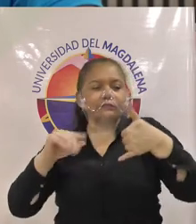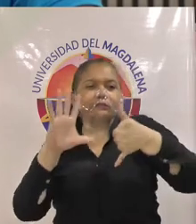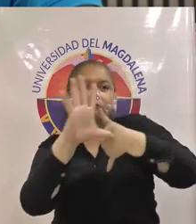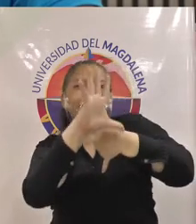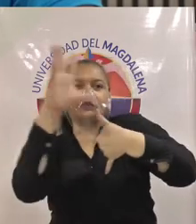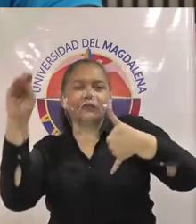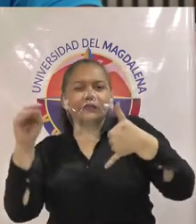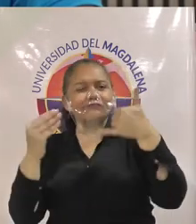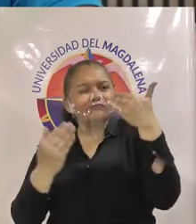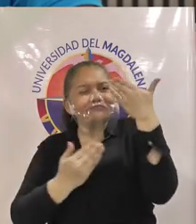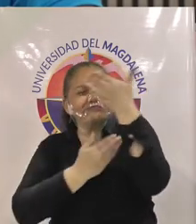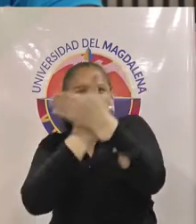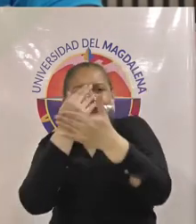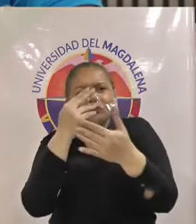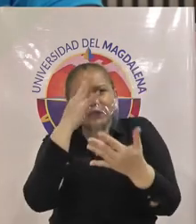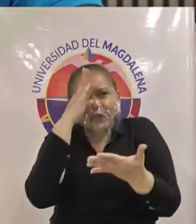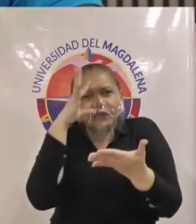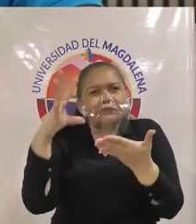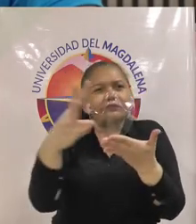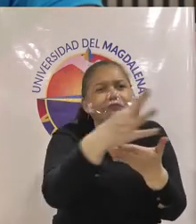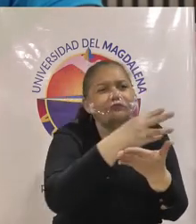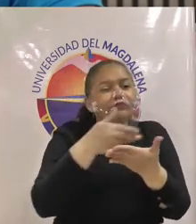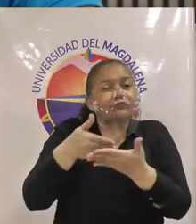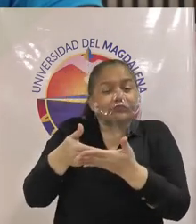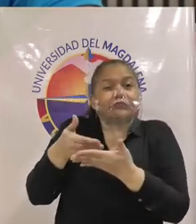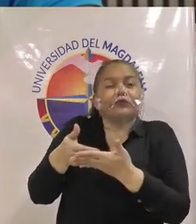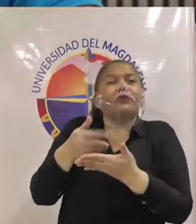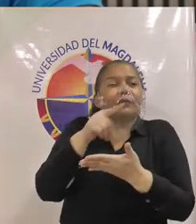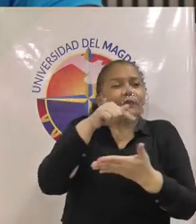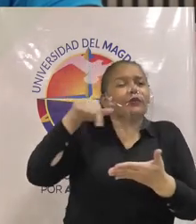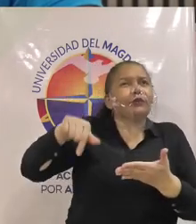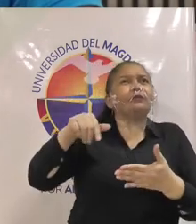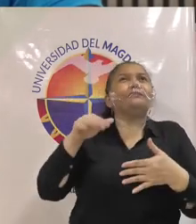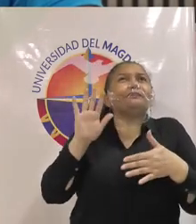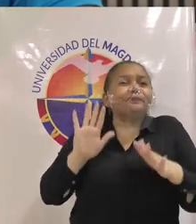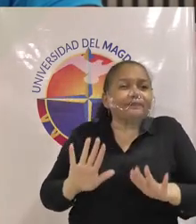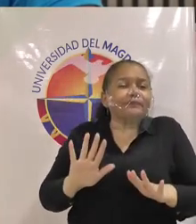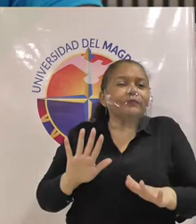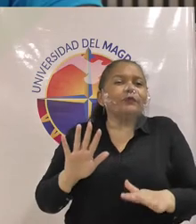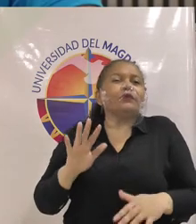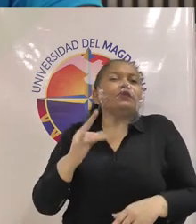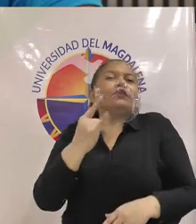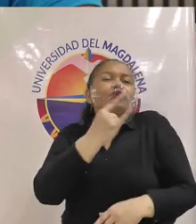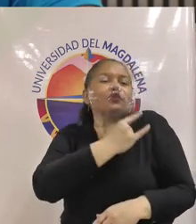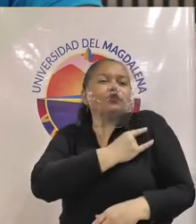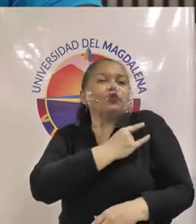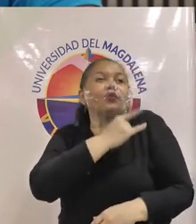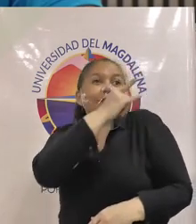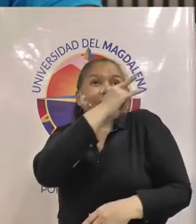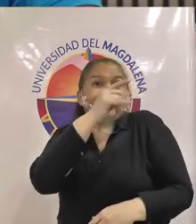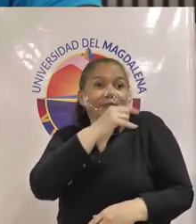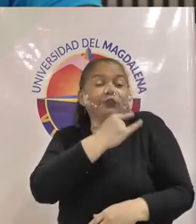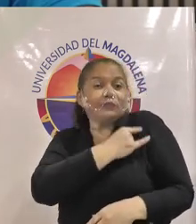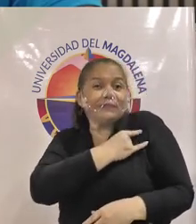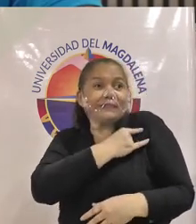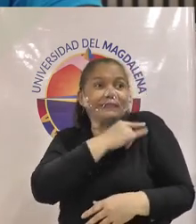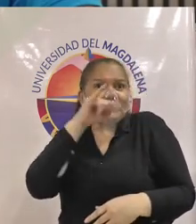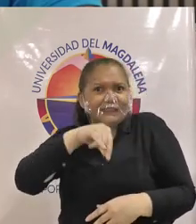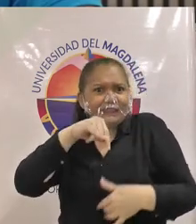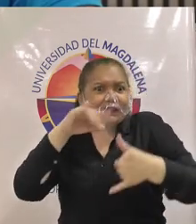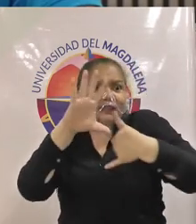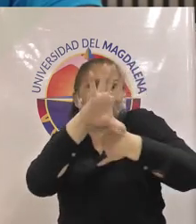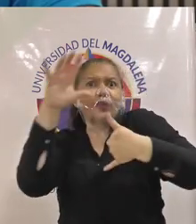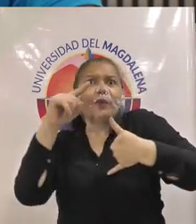así también como lo tiene la única universidad pues aquí en toda la costa caribeña que es la universidad del norte y debemos